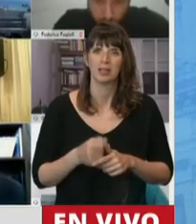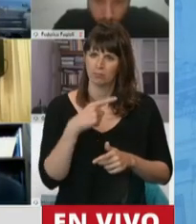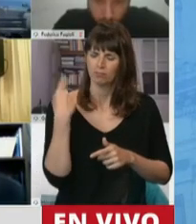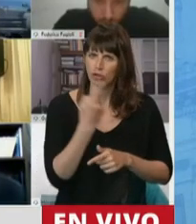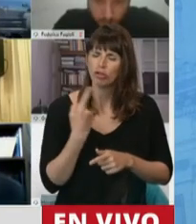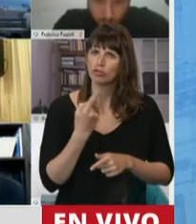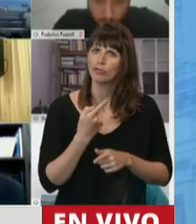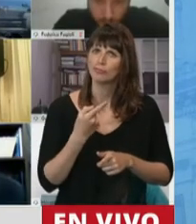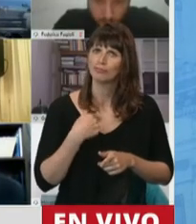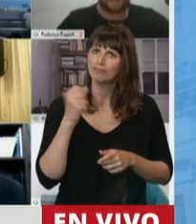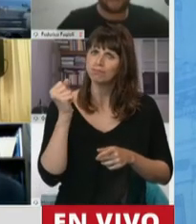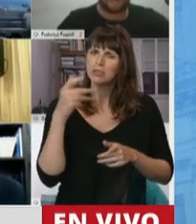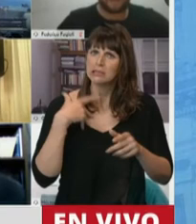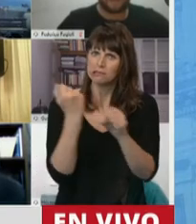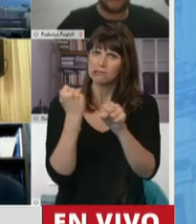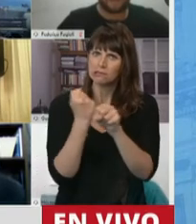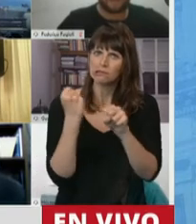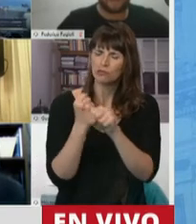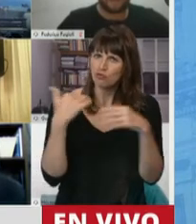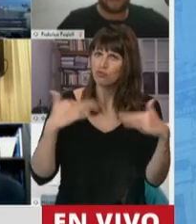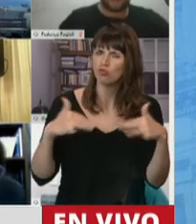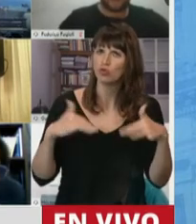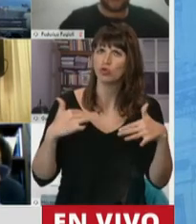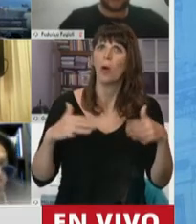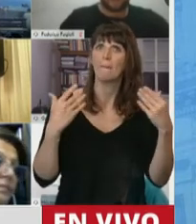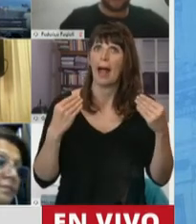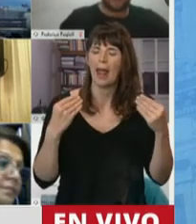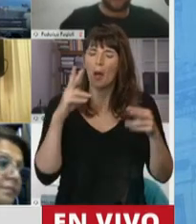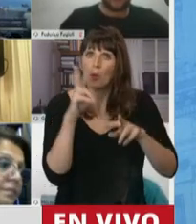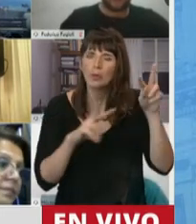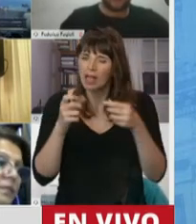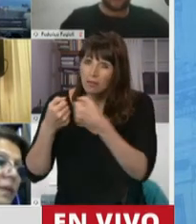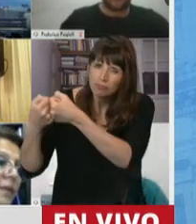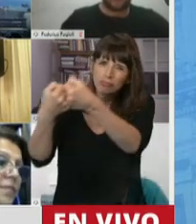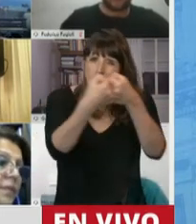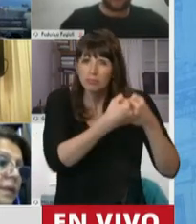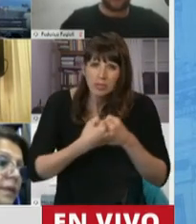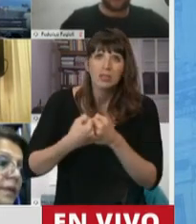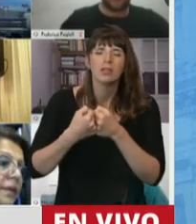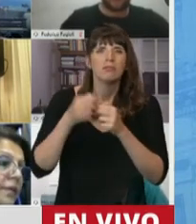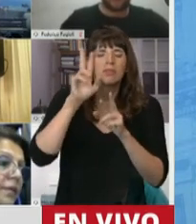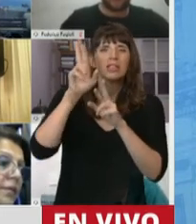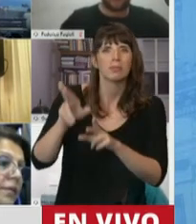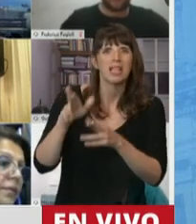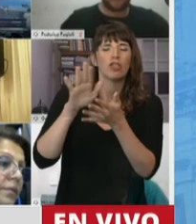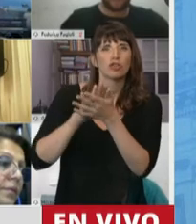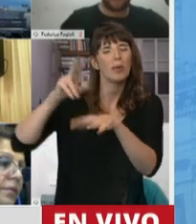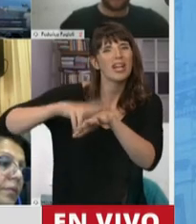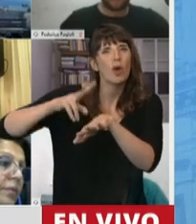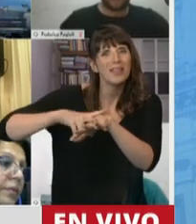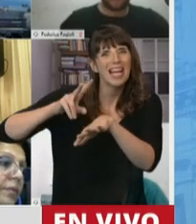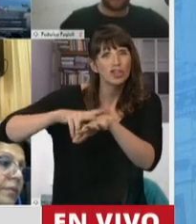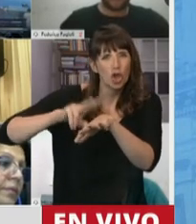arribar a un consenso en línea a las recomendaciones de la Organización Internacional del Trabajo, en el cual